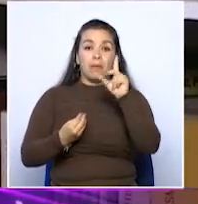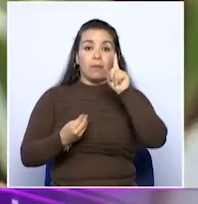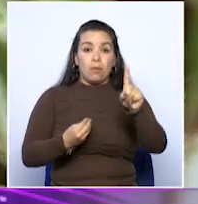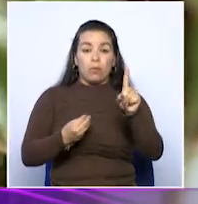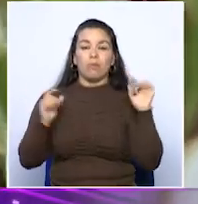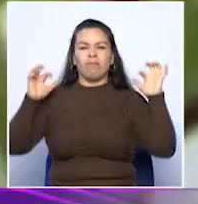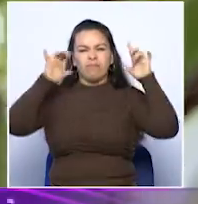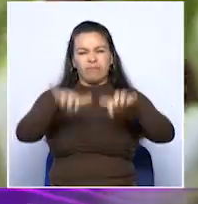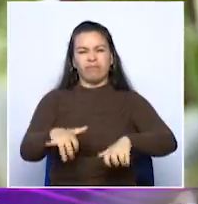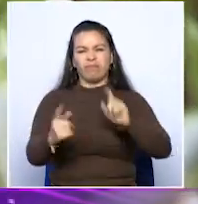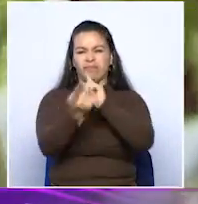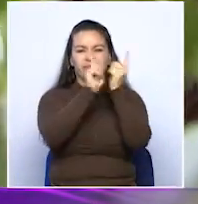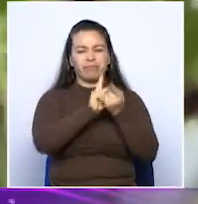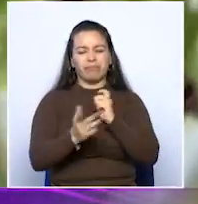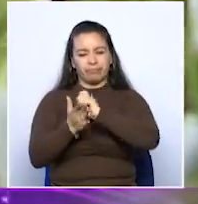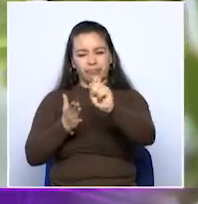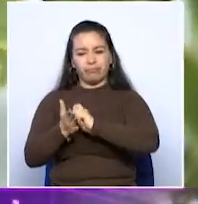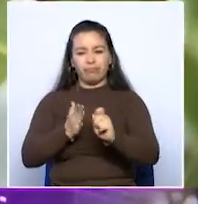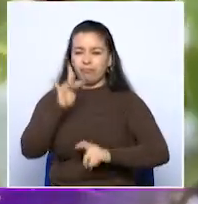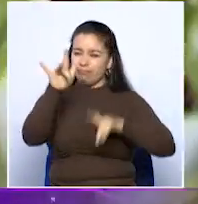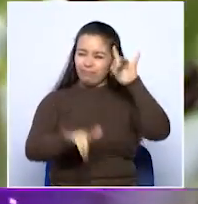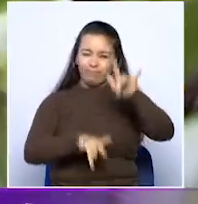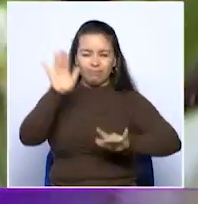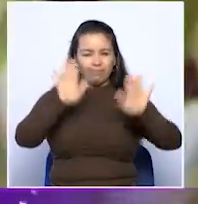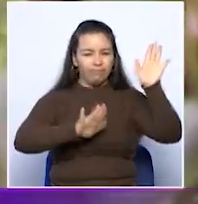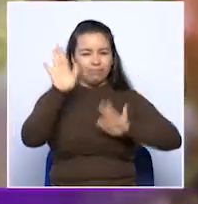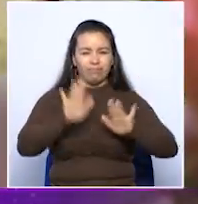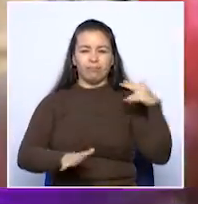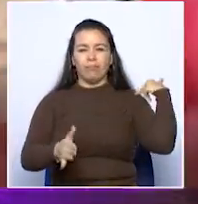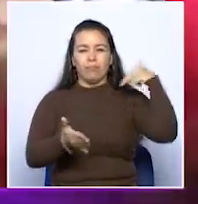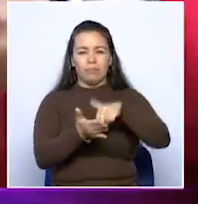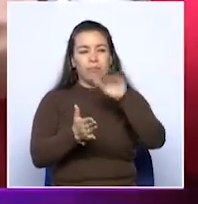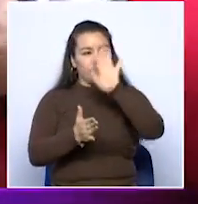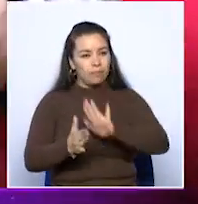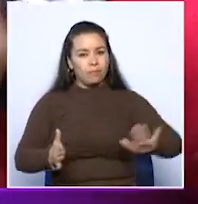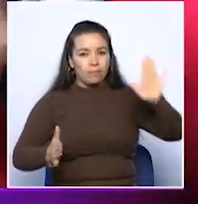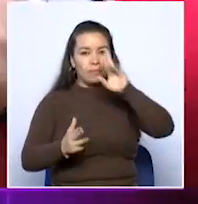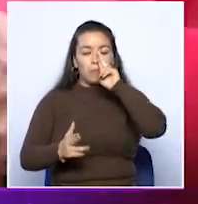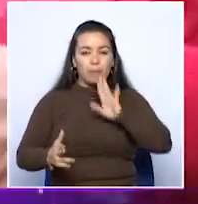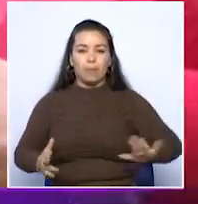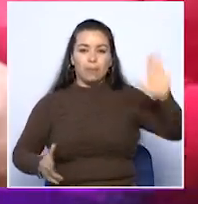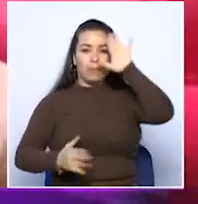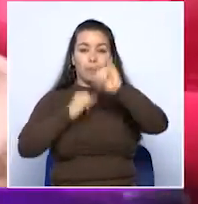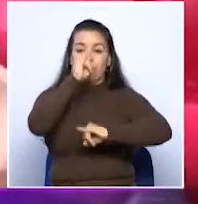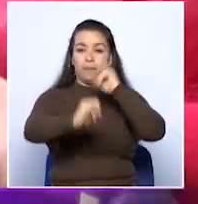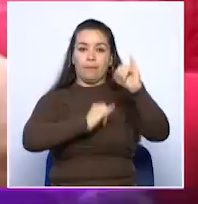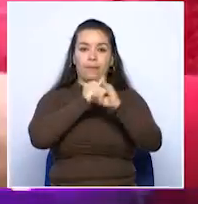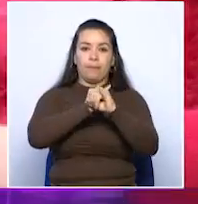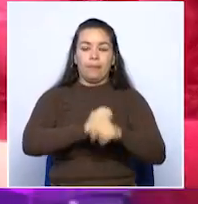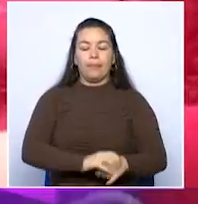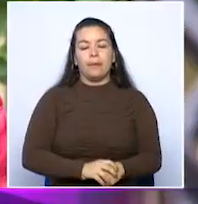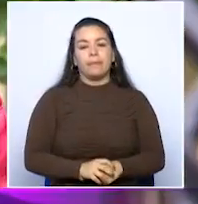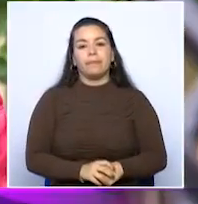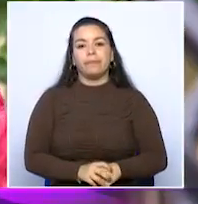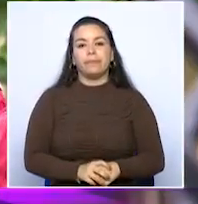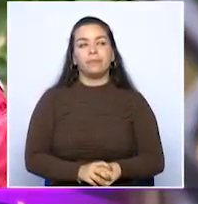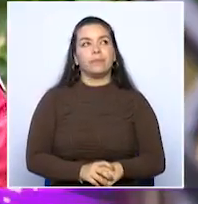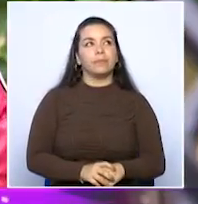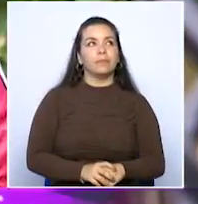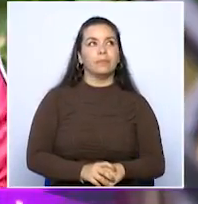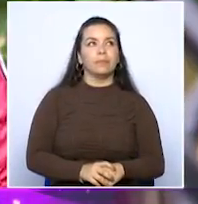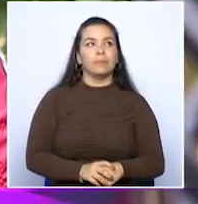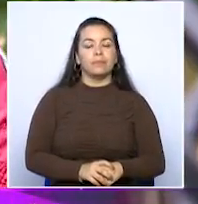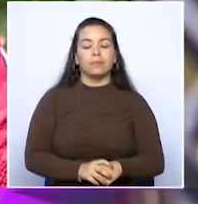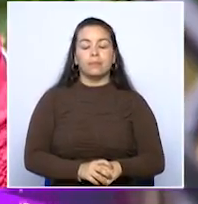de escritores, el cual cuenta con participación de autores regionales, nacionales e internacionales. El encuentro de